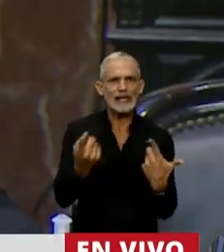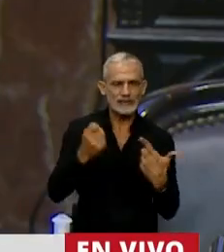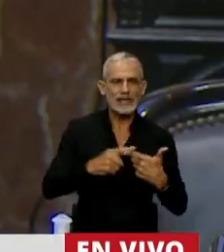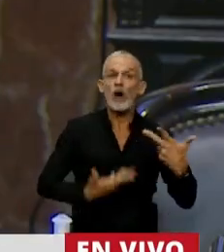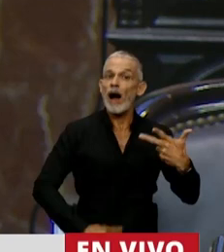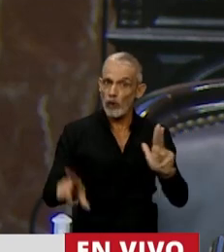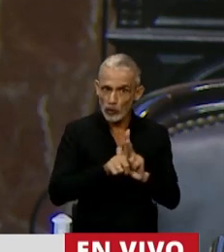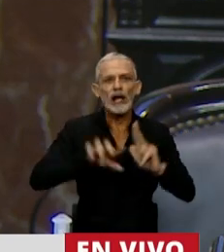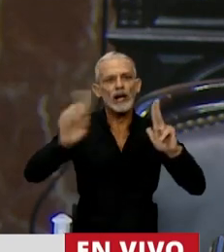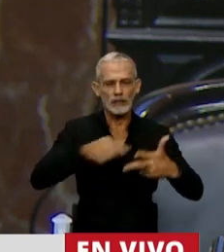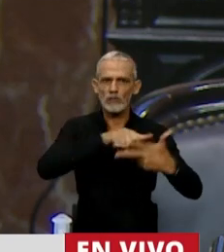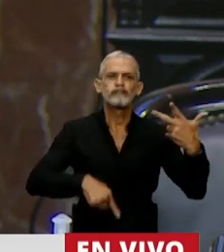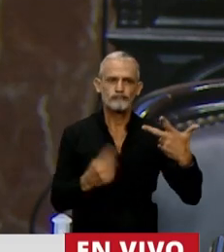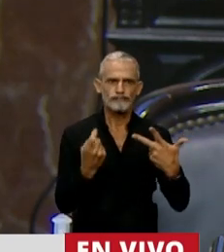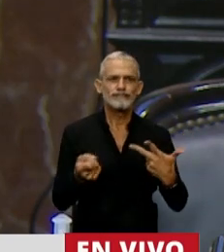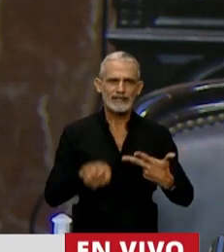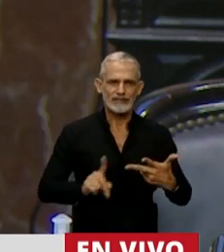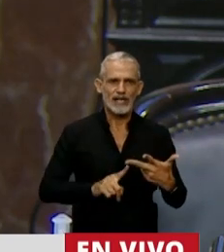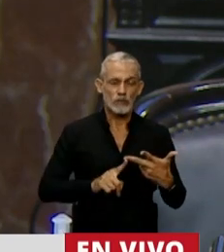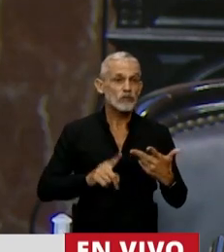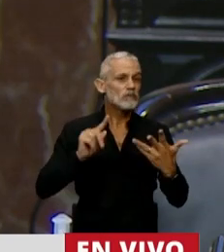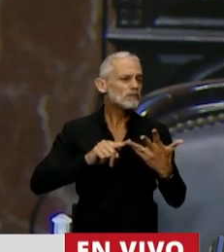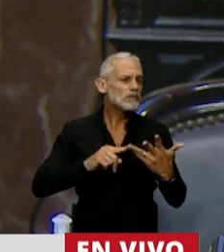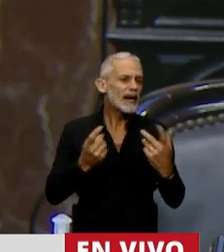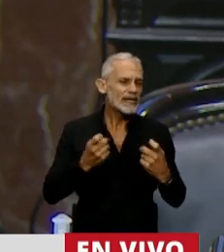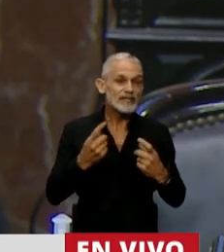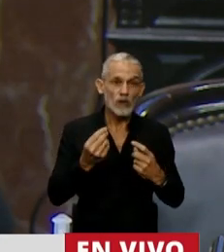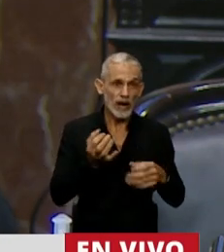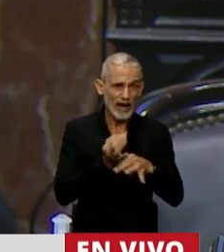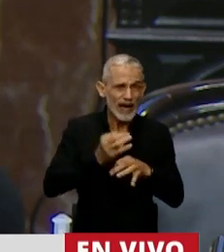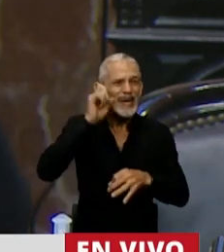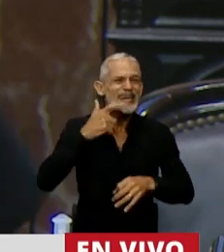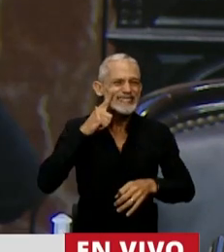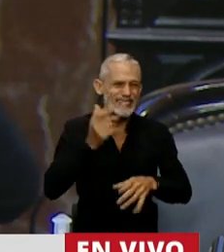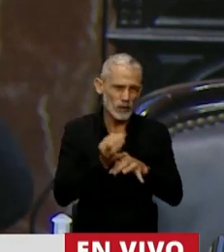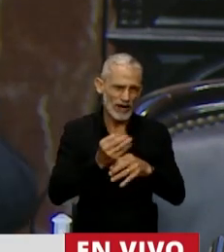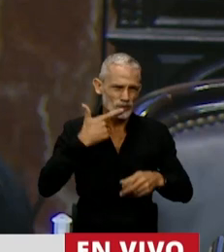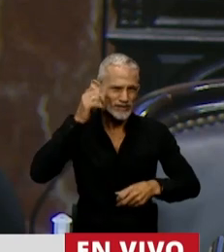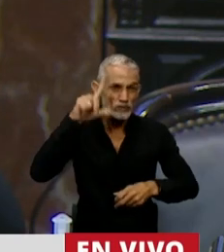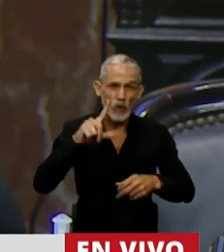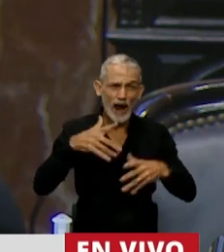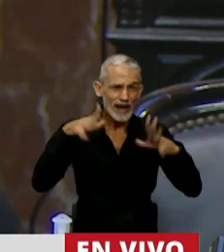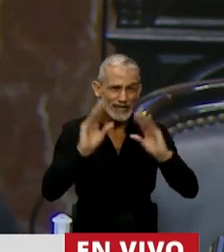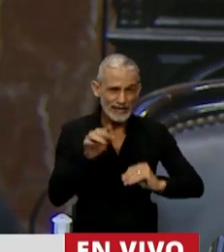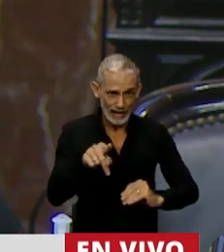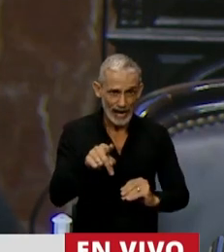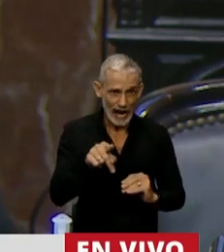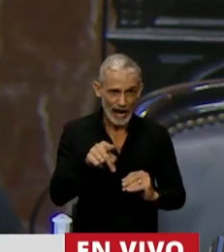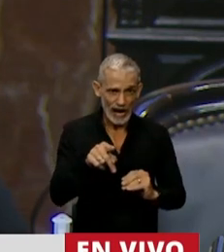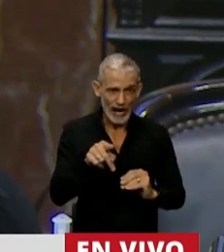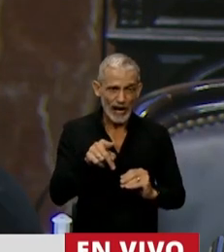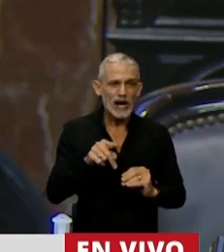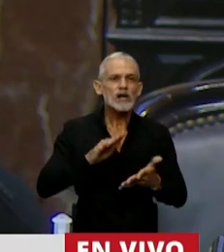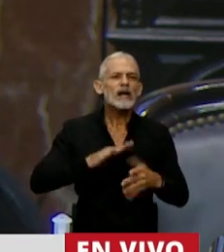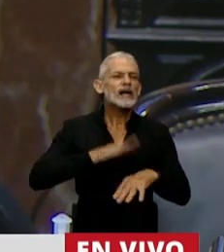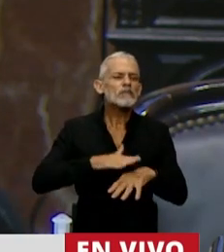aborto legal. Pero además, necesitamos que esa educación integral en cuanto a la